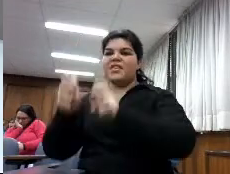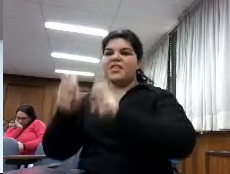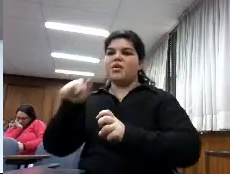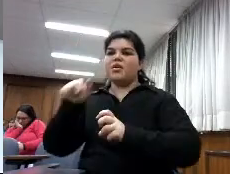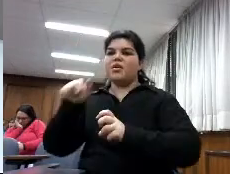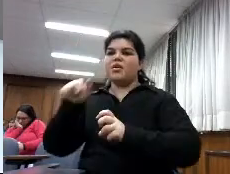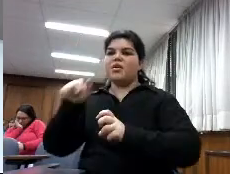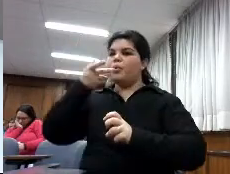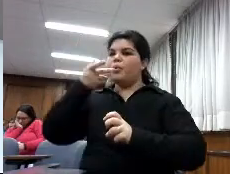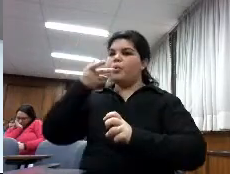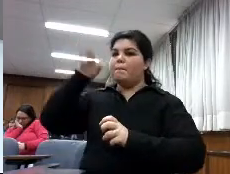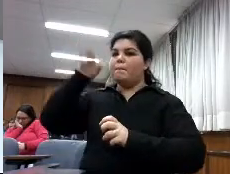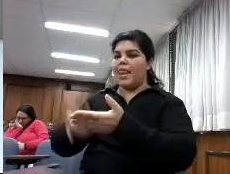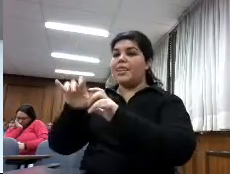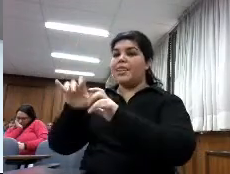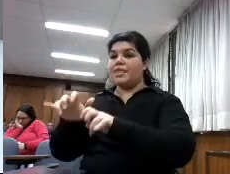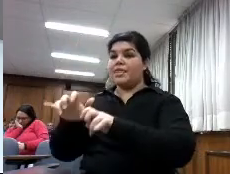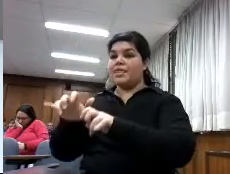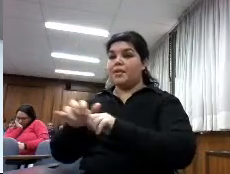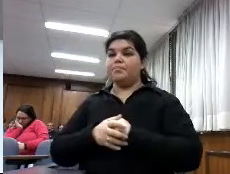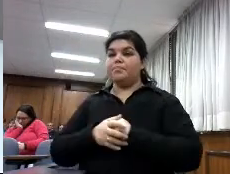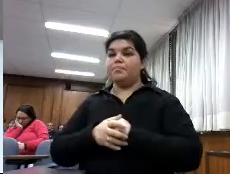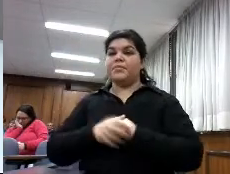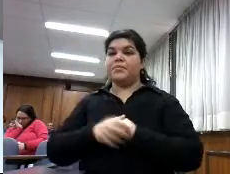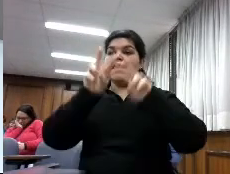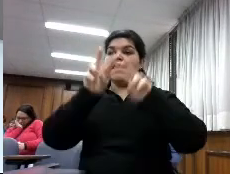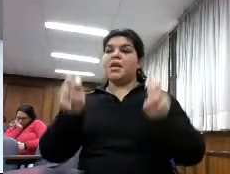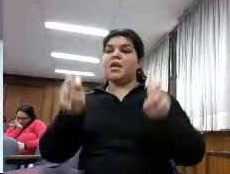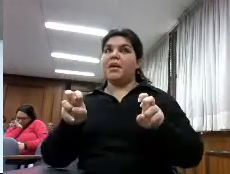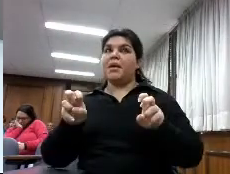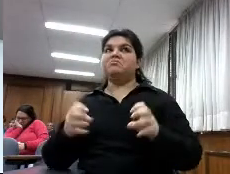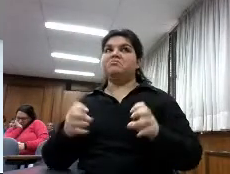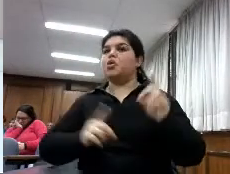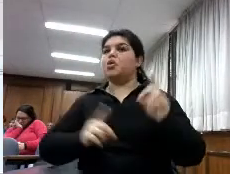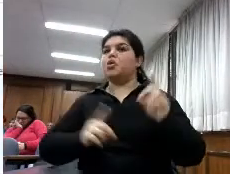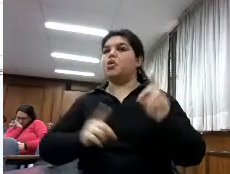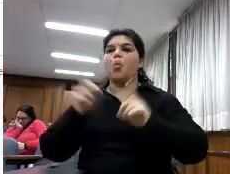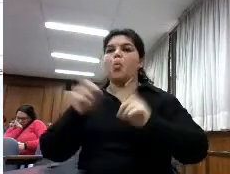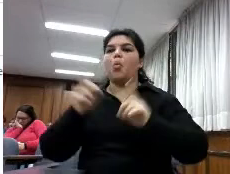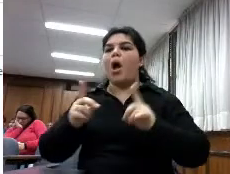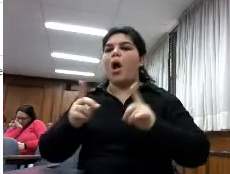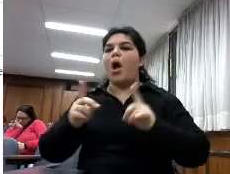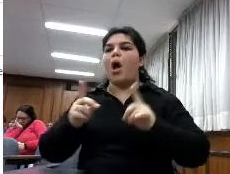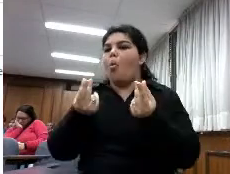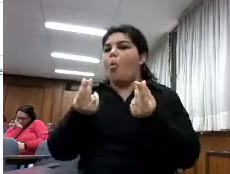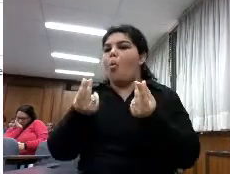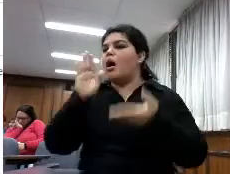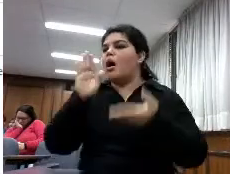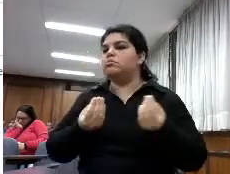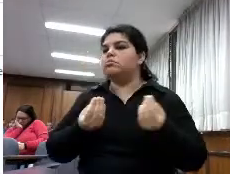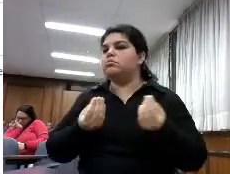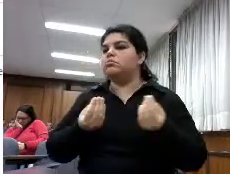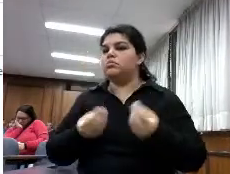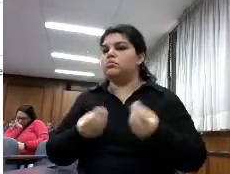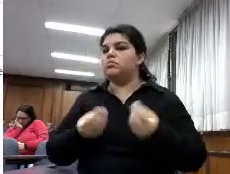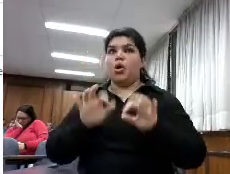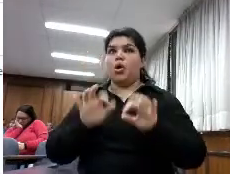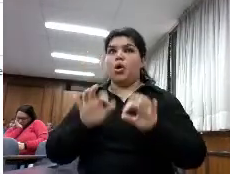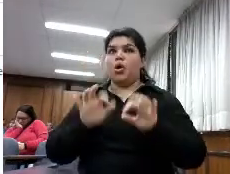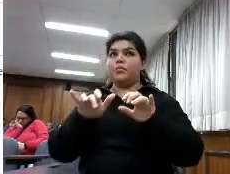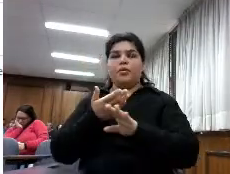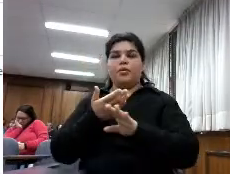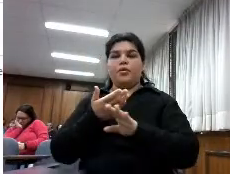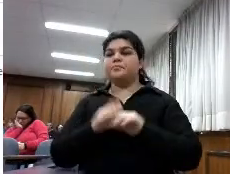en cuanto a los dispositivos la mayor parte de la gente ya quitamos el ordenador dice que cuando leen